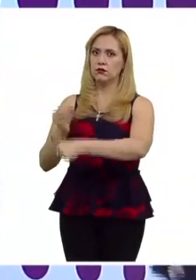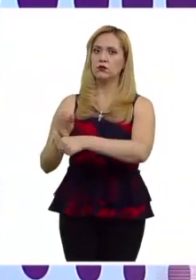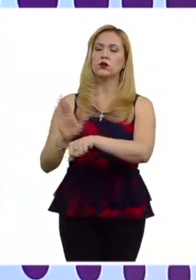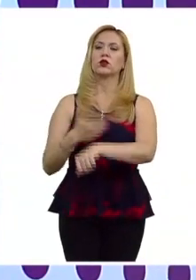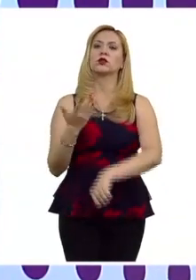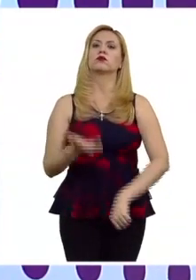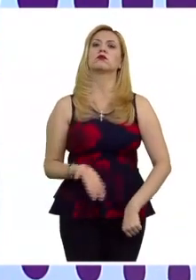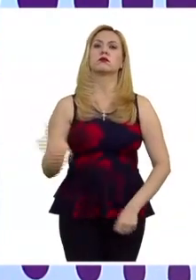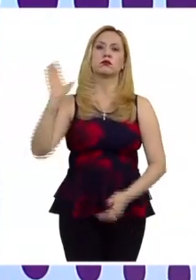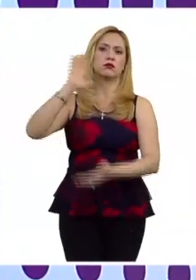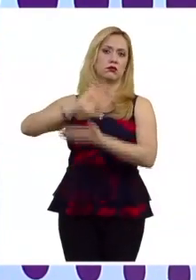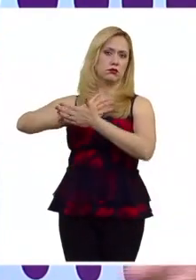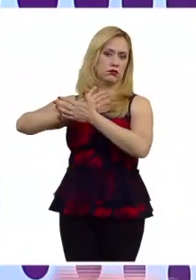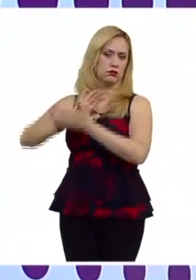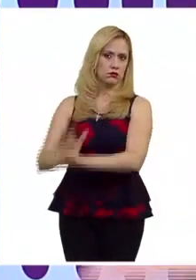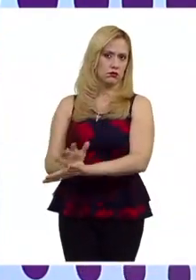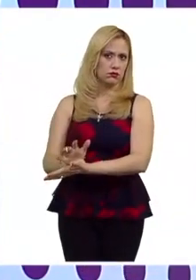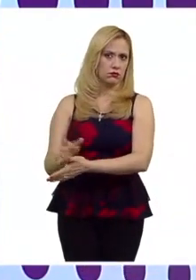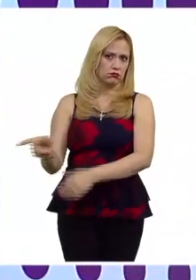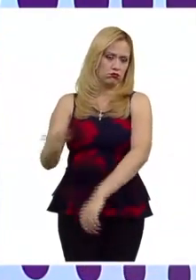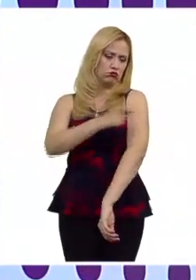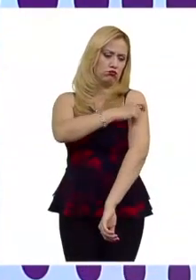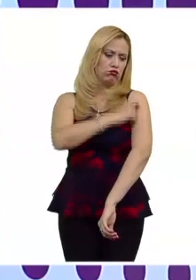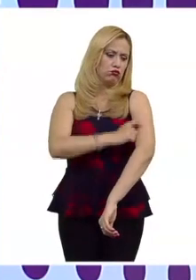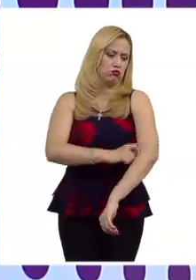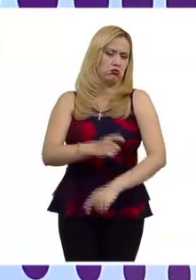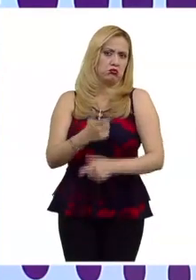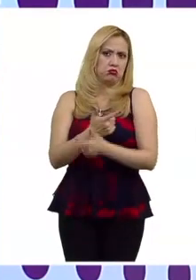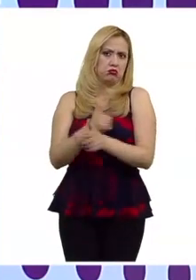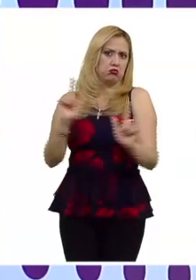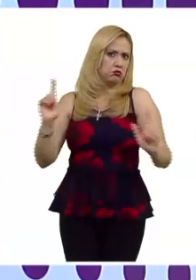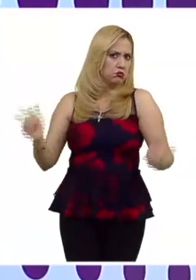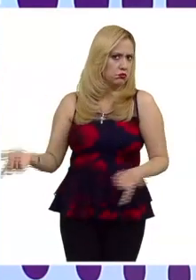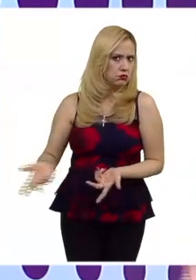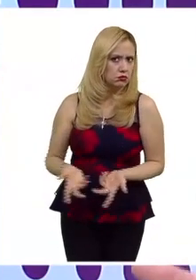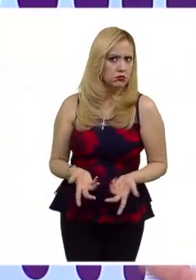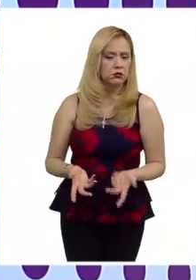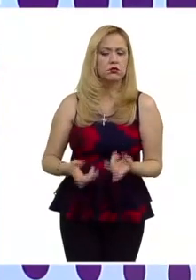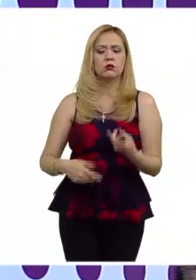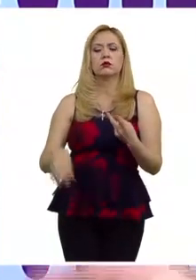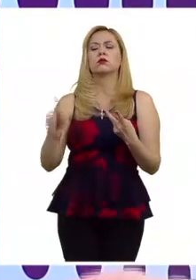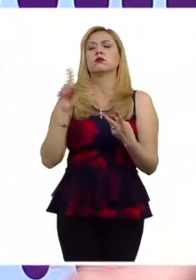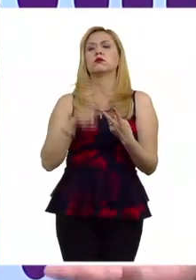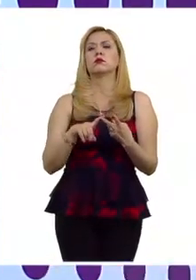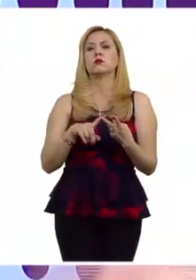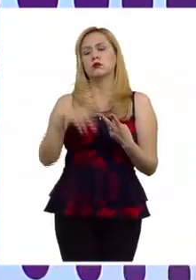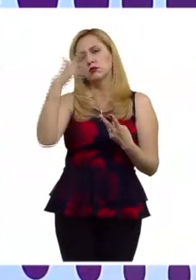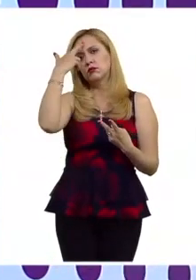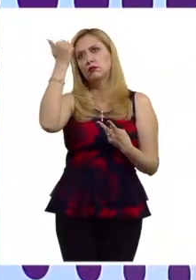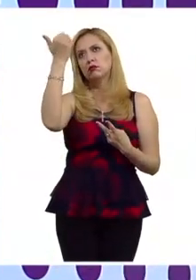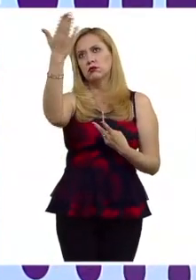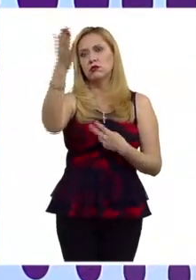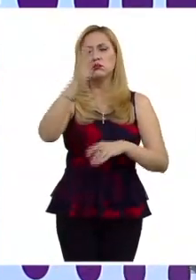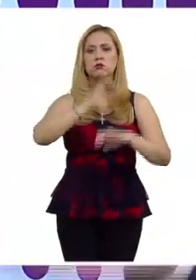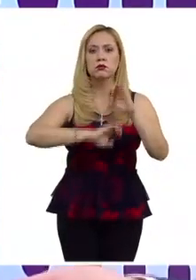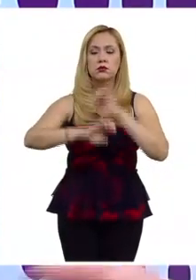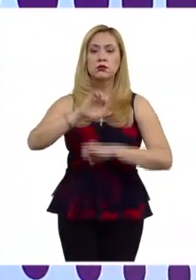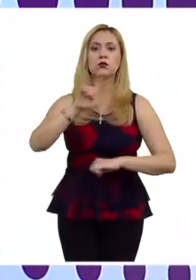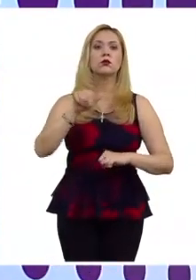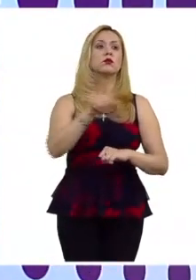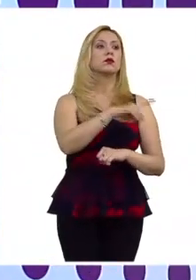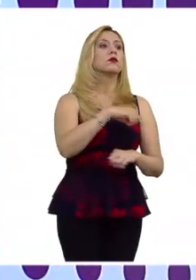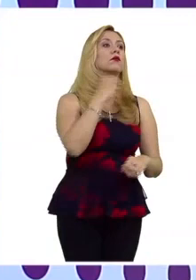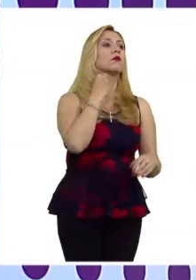discriminación por portar un tatuaje en la segunda instancia se le da la razón a la empresa y el colegiado termina